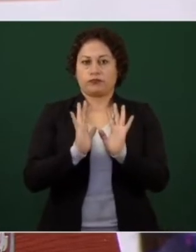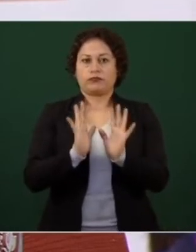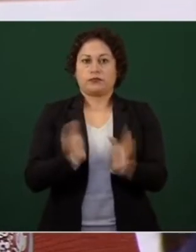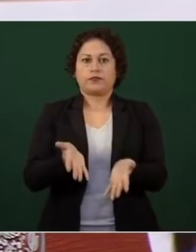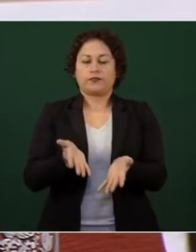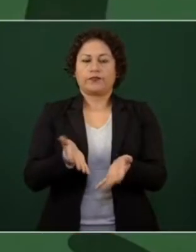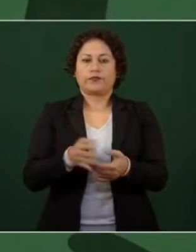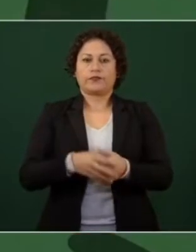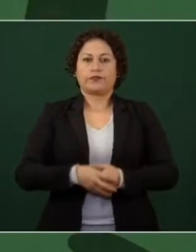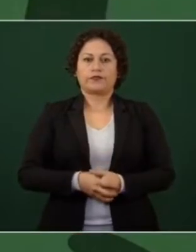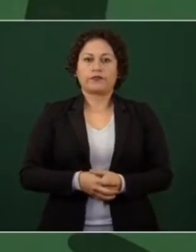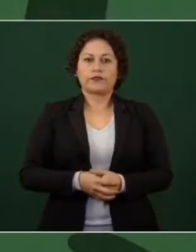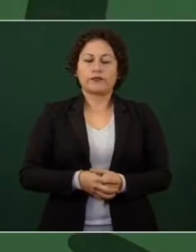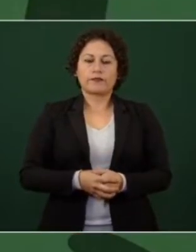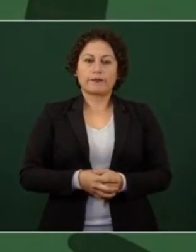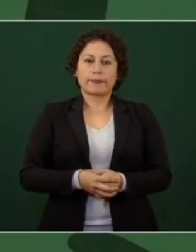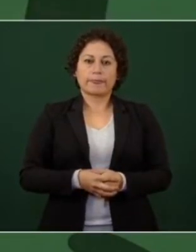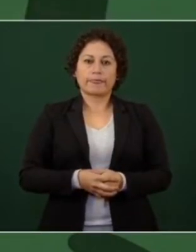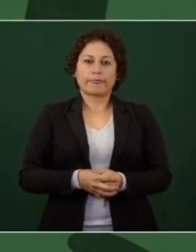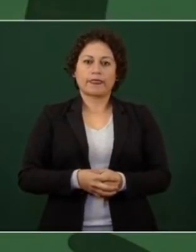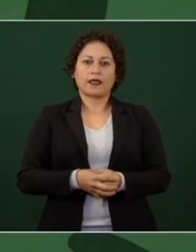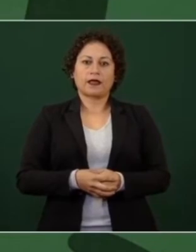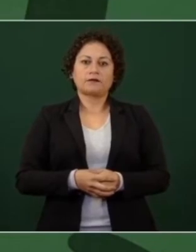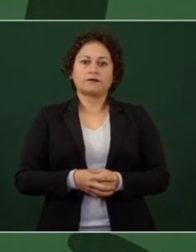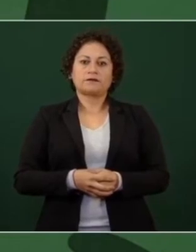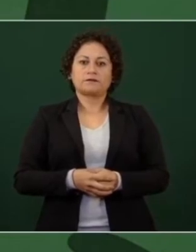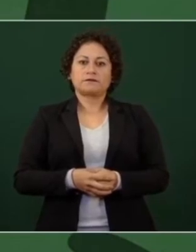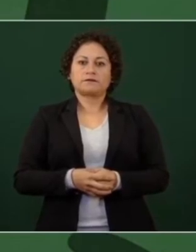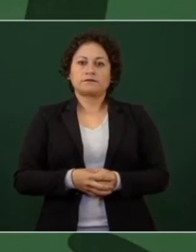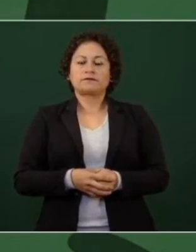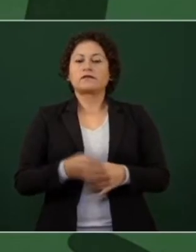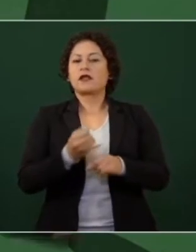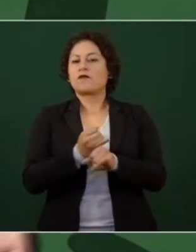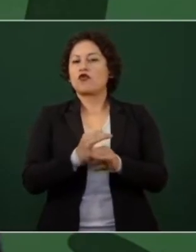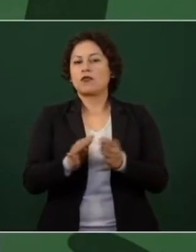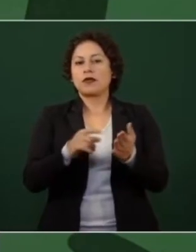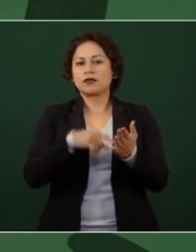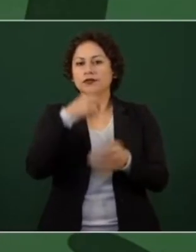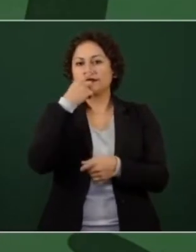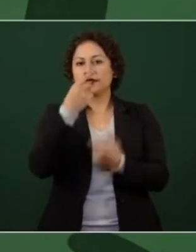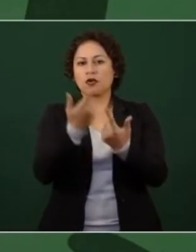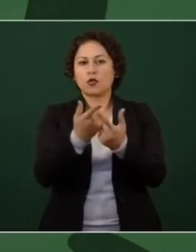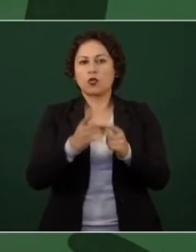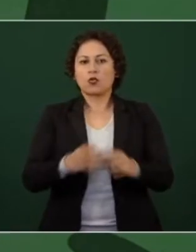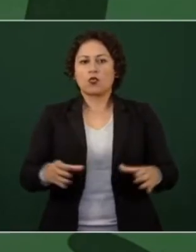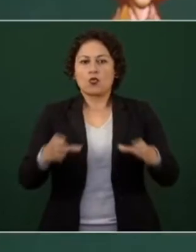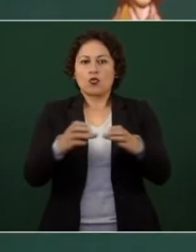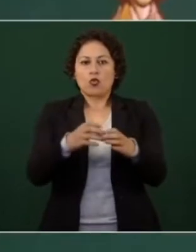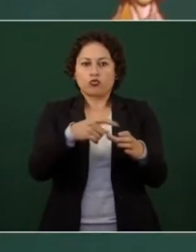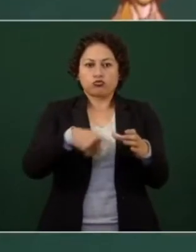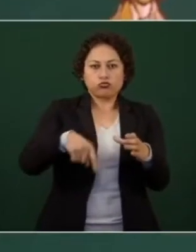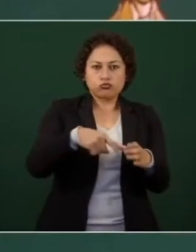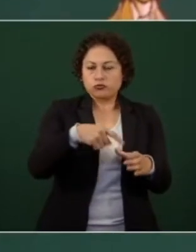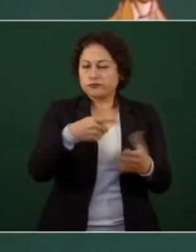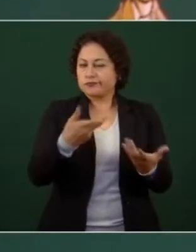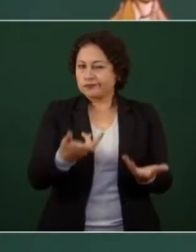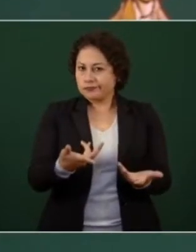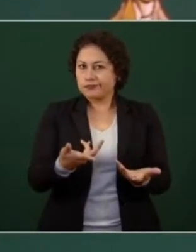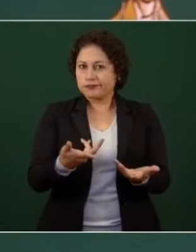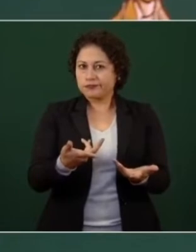las características de este grupo que son, desde luego